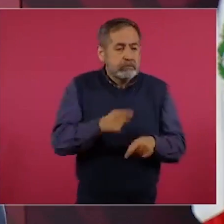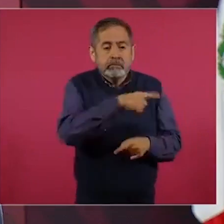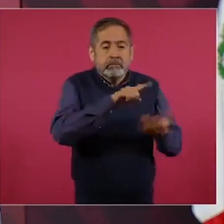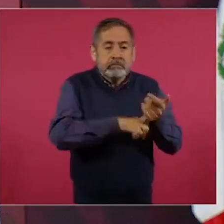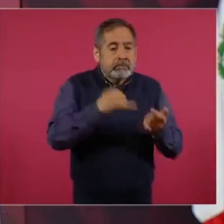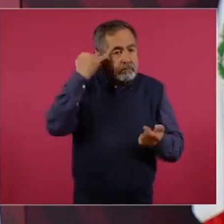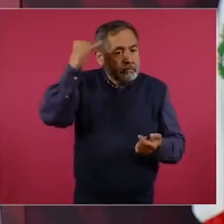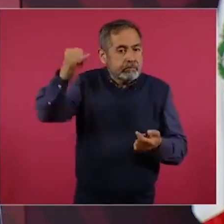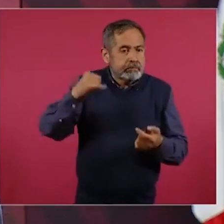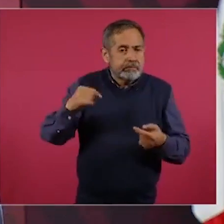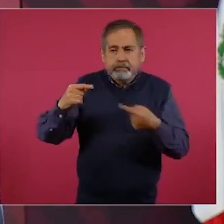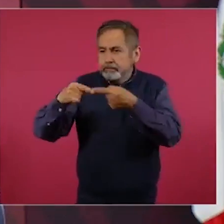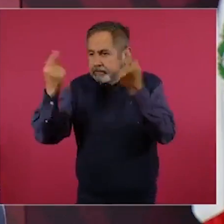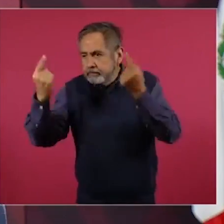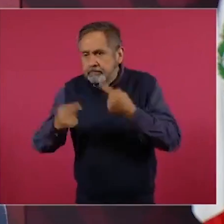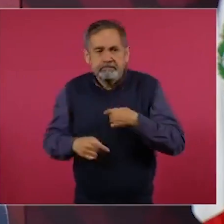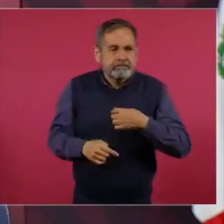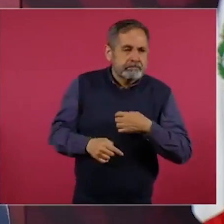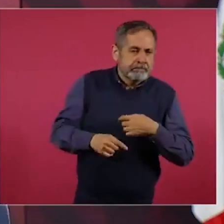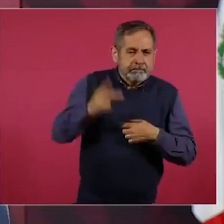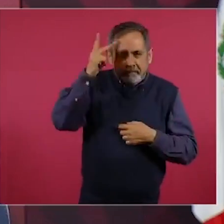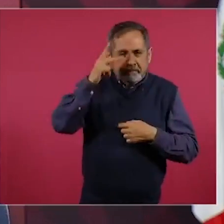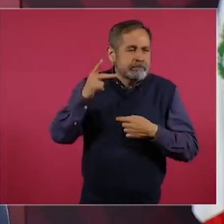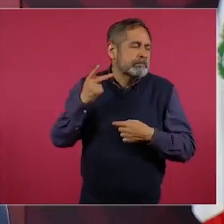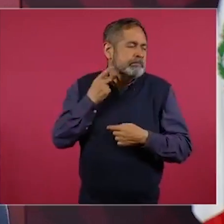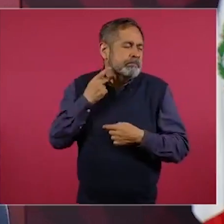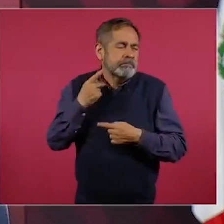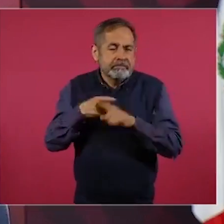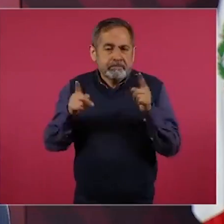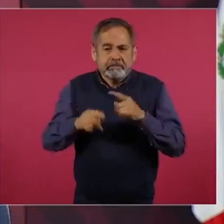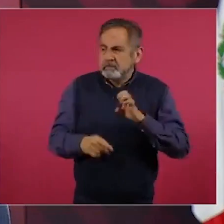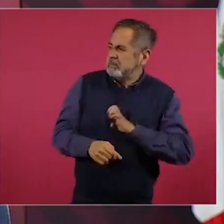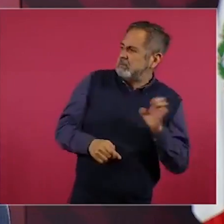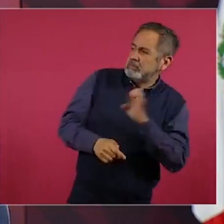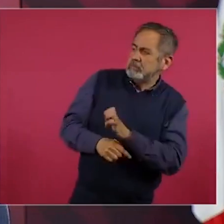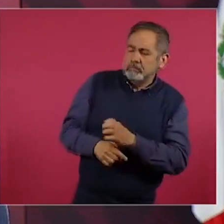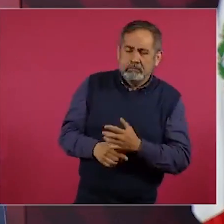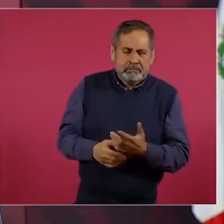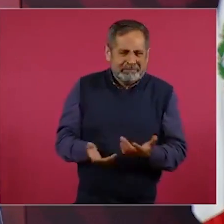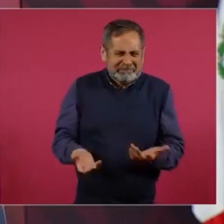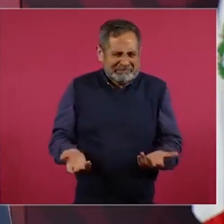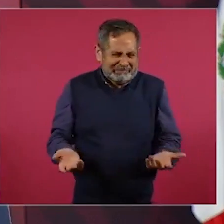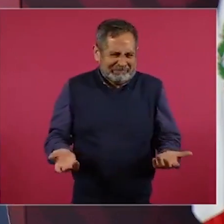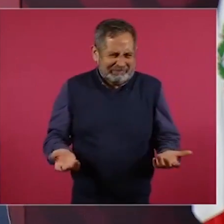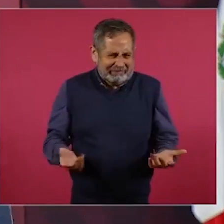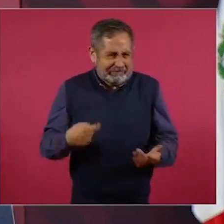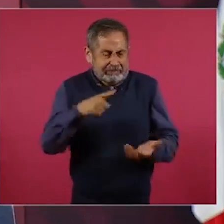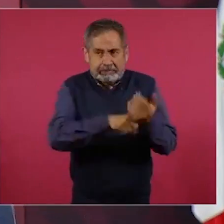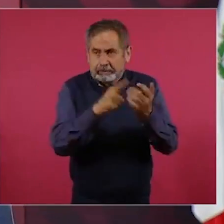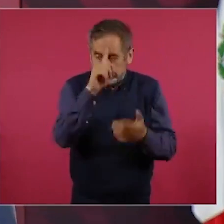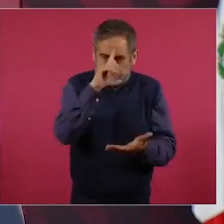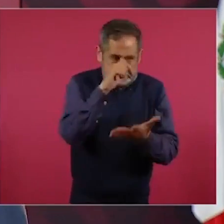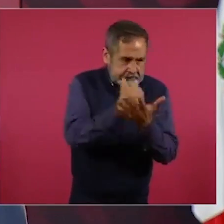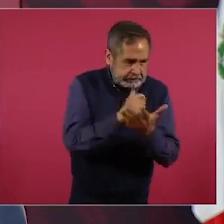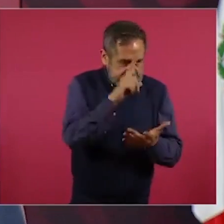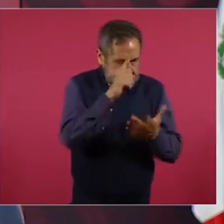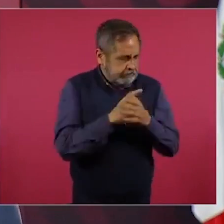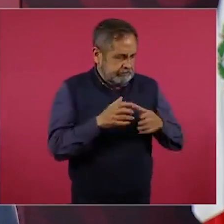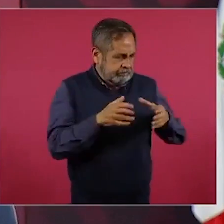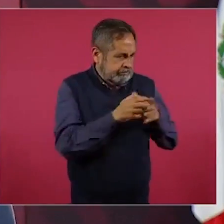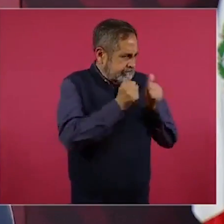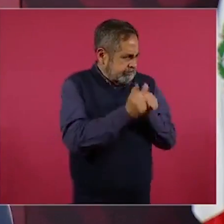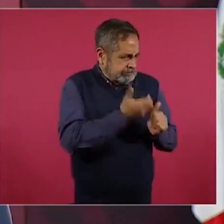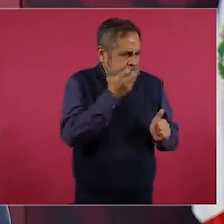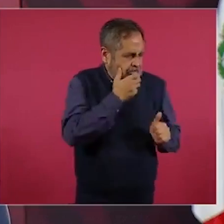por el fanatismo, el conservadurismo,